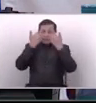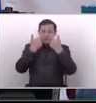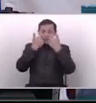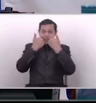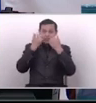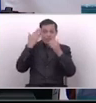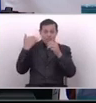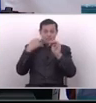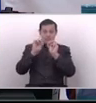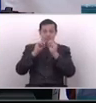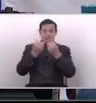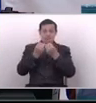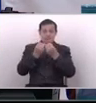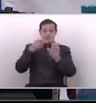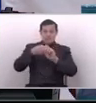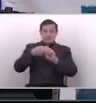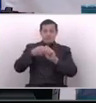es una pandillera activa